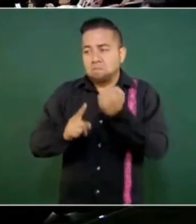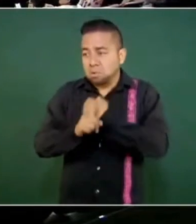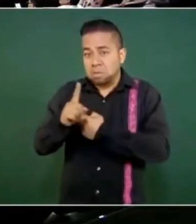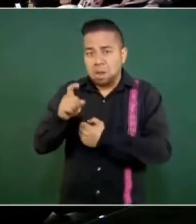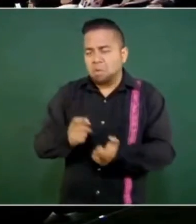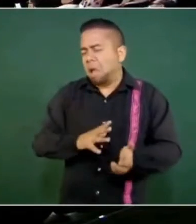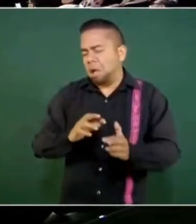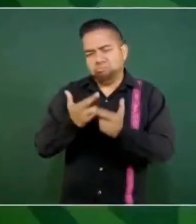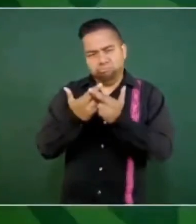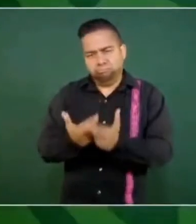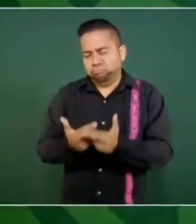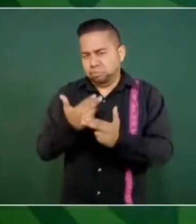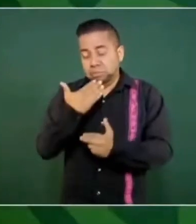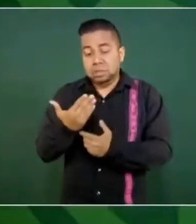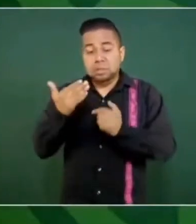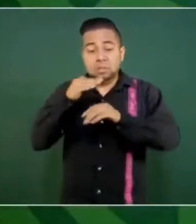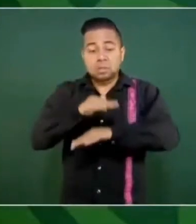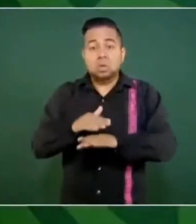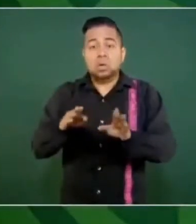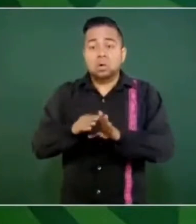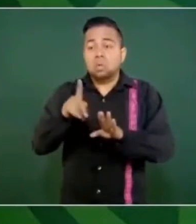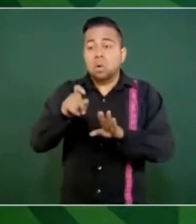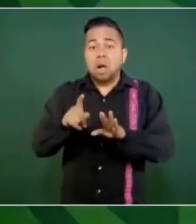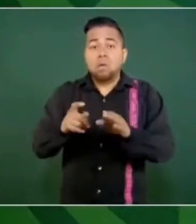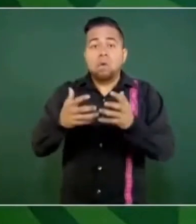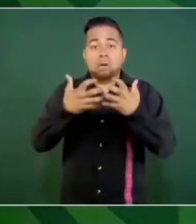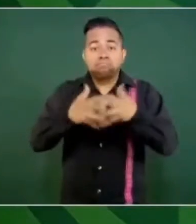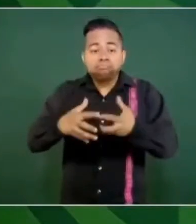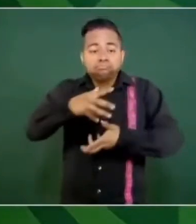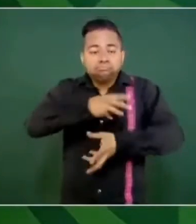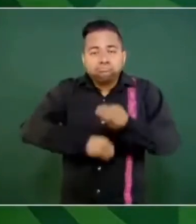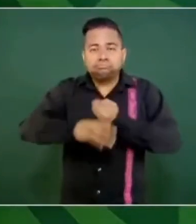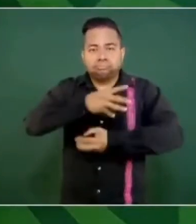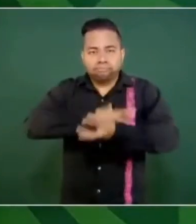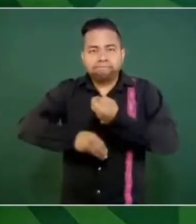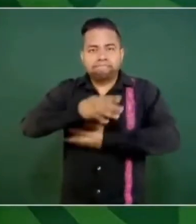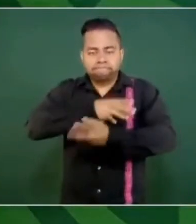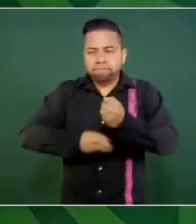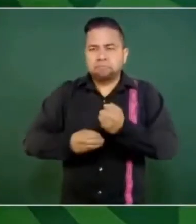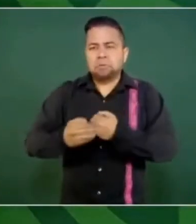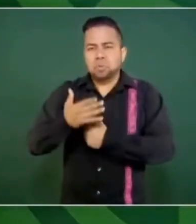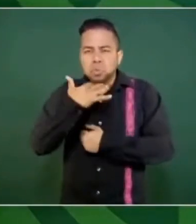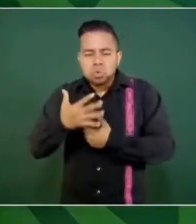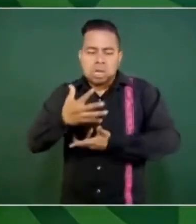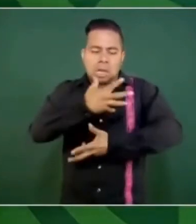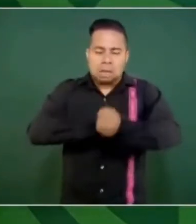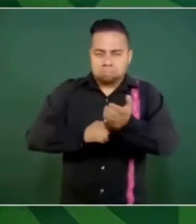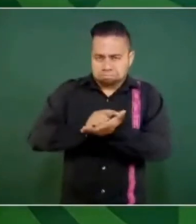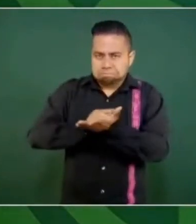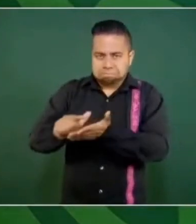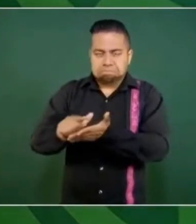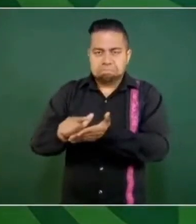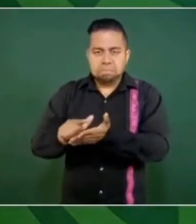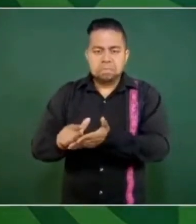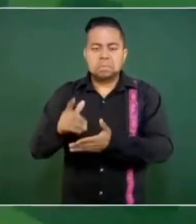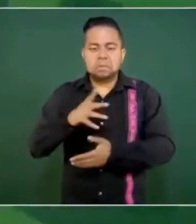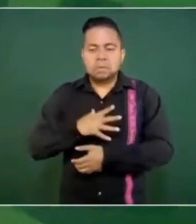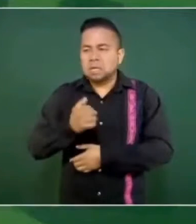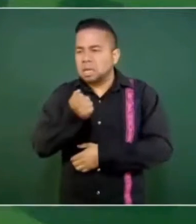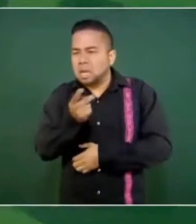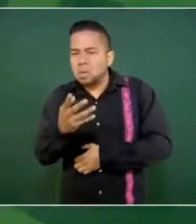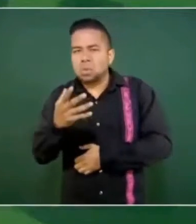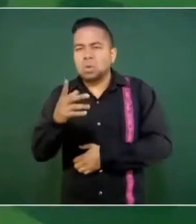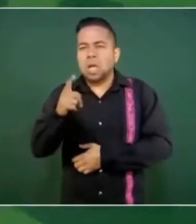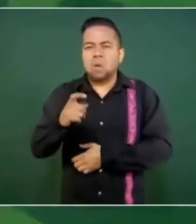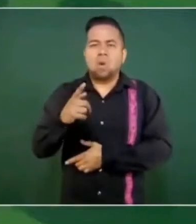potable. Respecto al tratamiento de aguas, sí, hay drenajes inconclusos